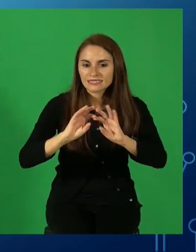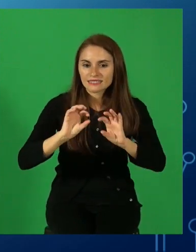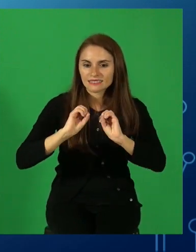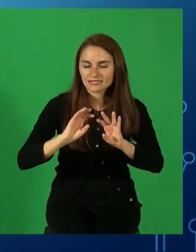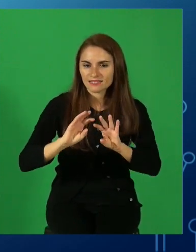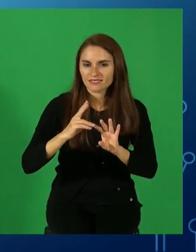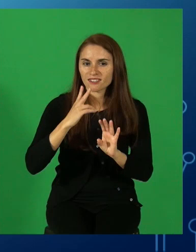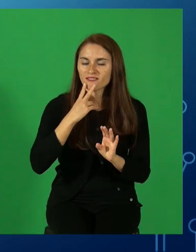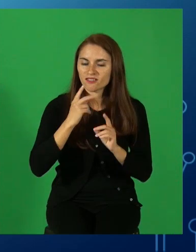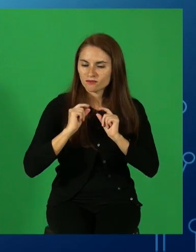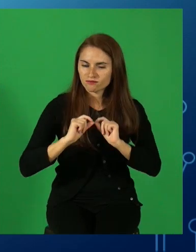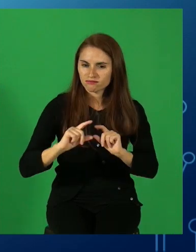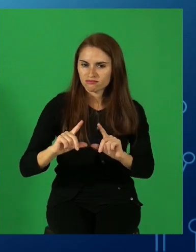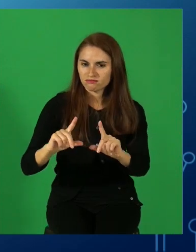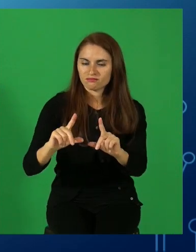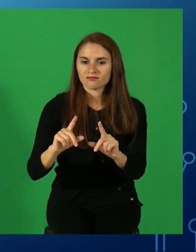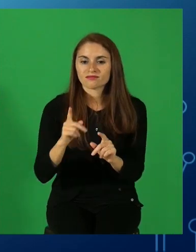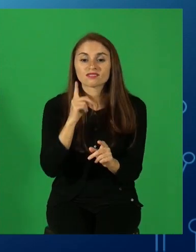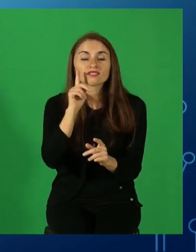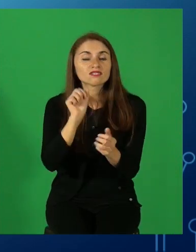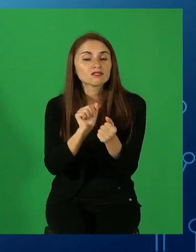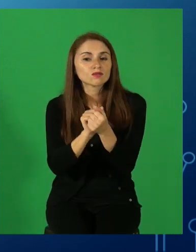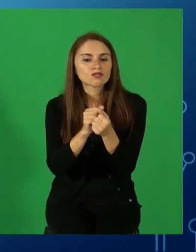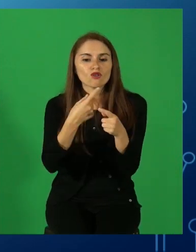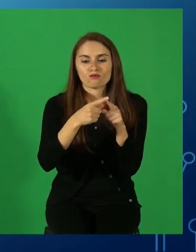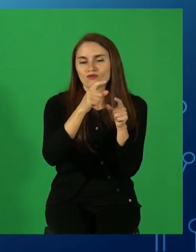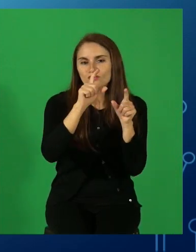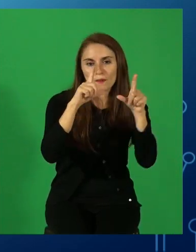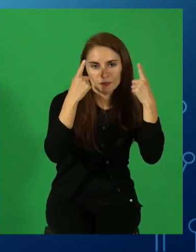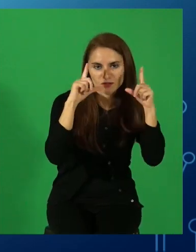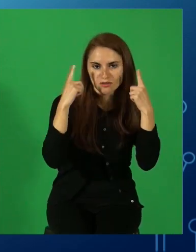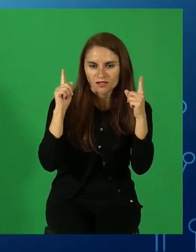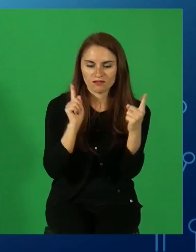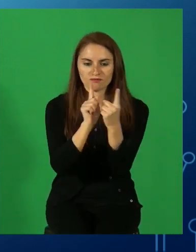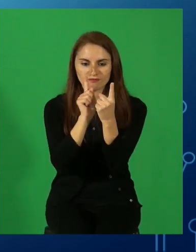vida. ¿Con quién lo comparte? Con los otros personajes.